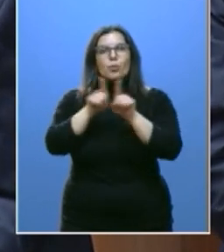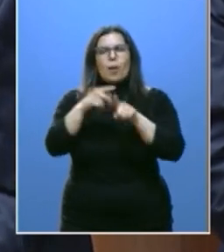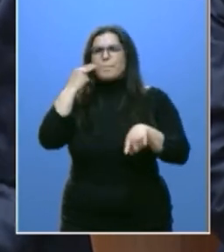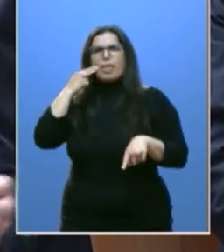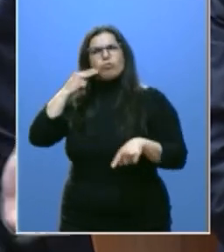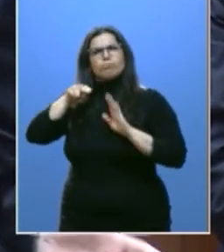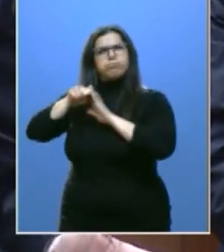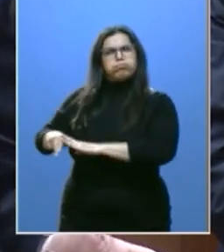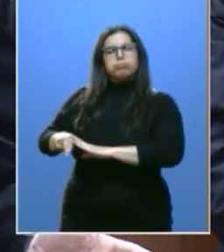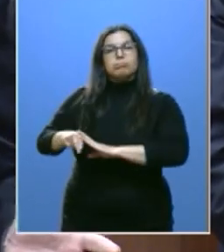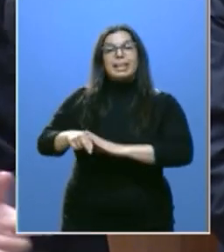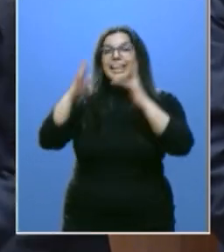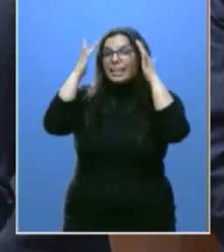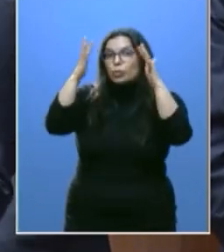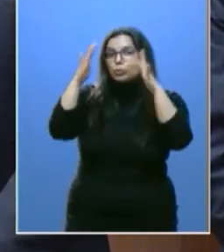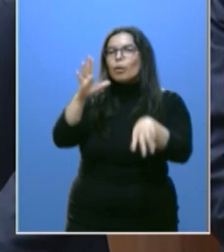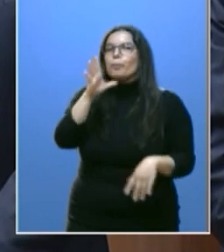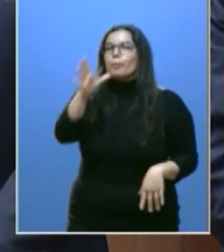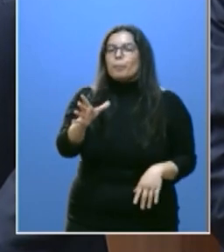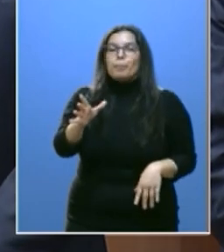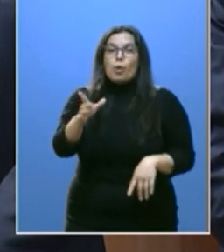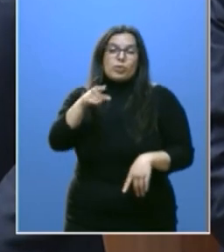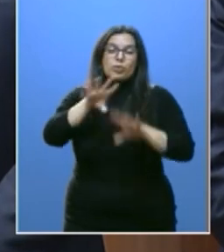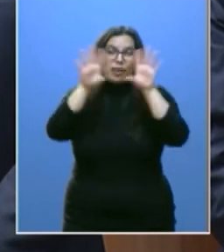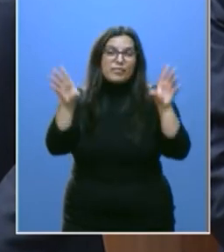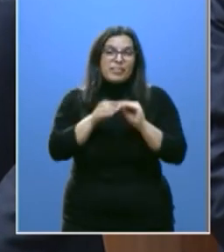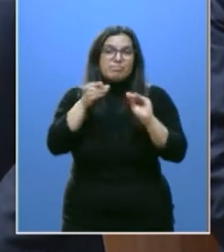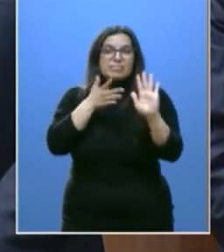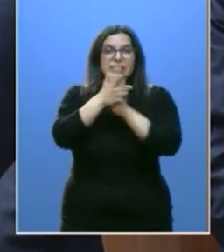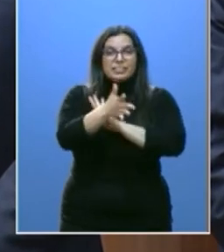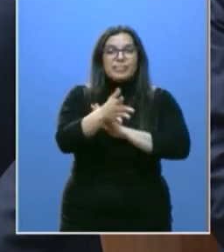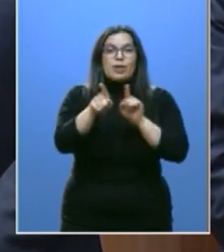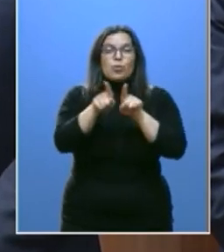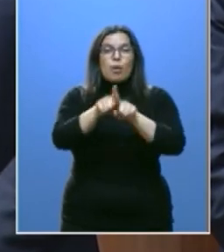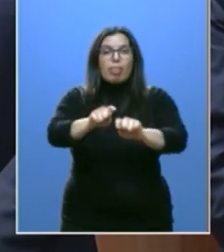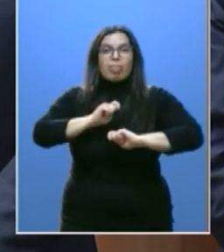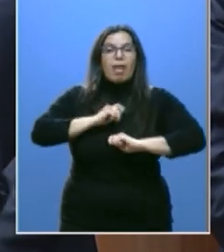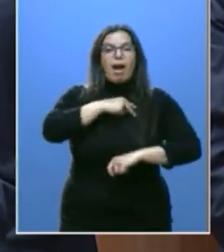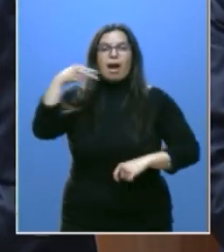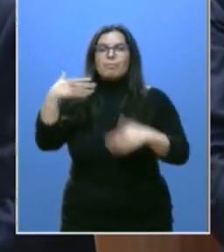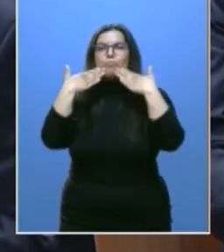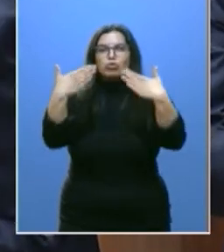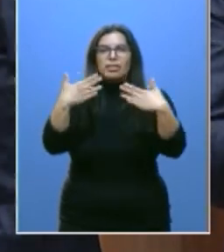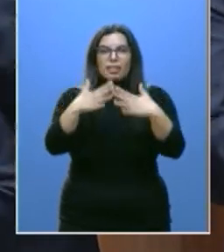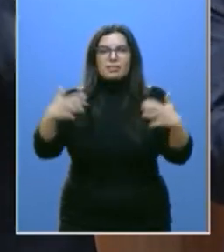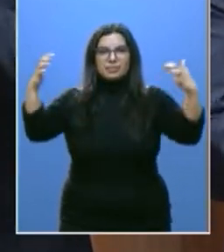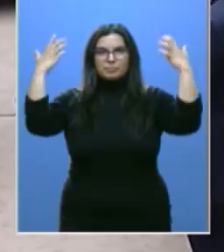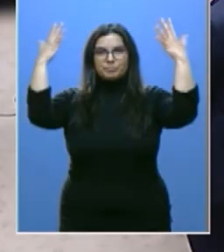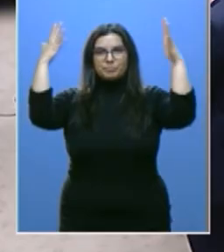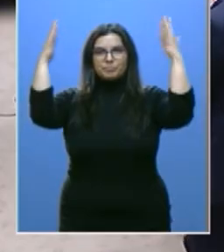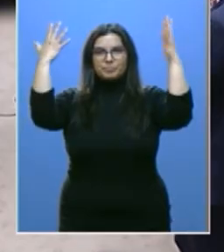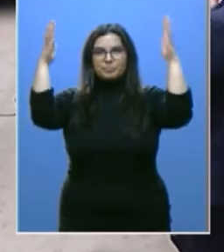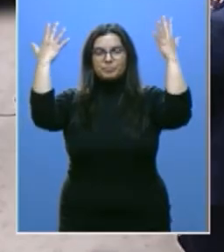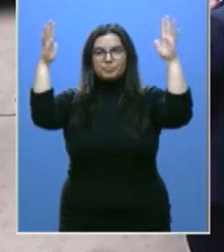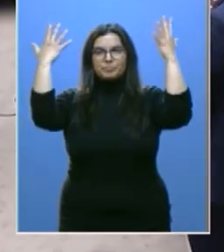y con ilusión que es en definitiva la que sostiene nuestro alma. Muchísimas gracias. Gracias.